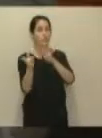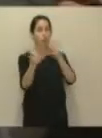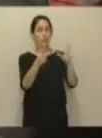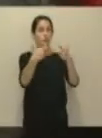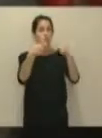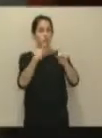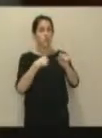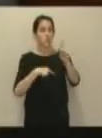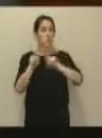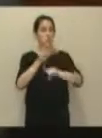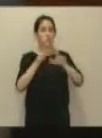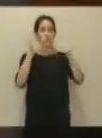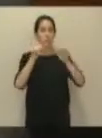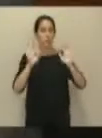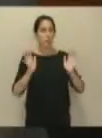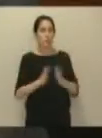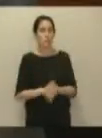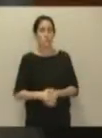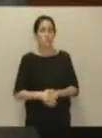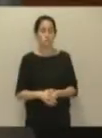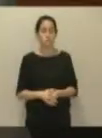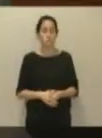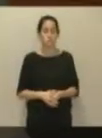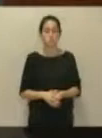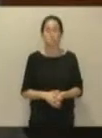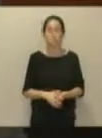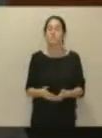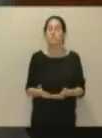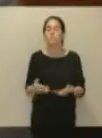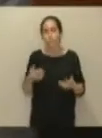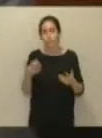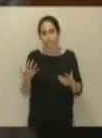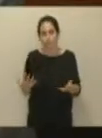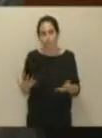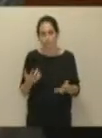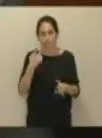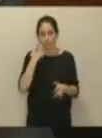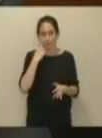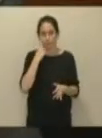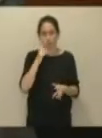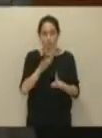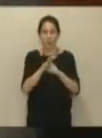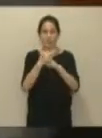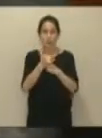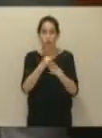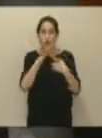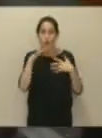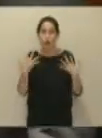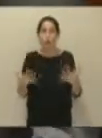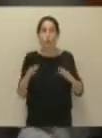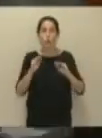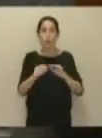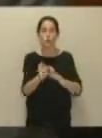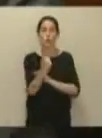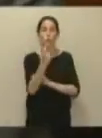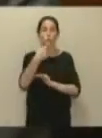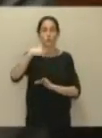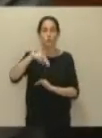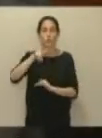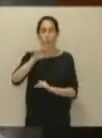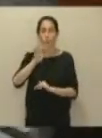Inconveniente. En todo caso, vamos a ver, la situación actual del puerto del Musel es